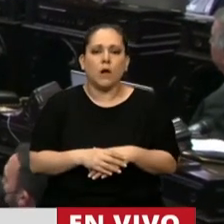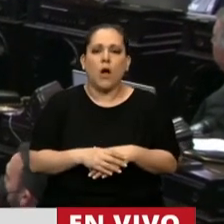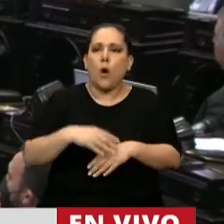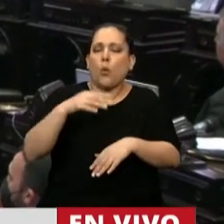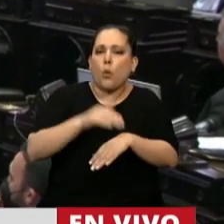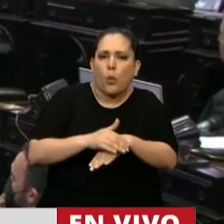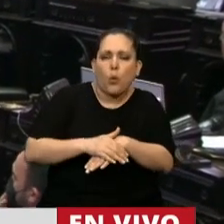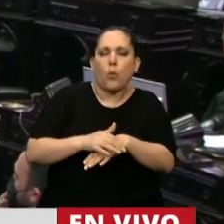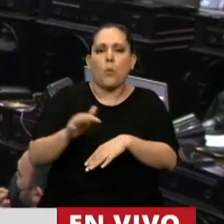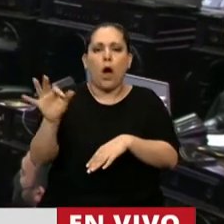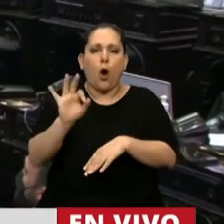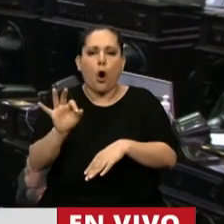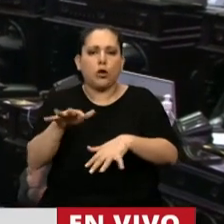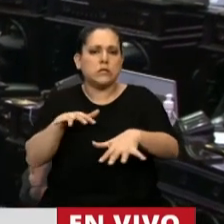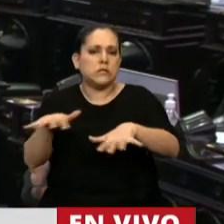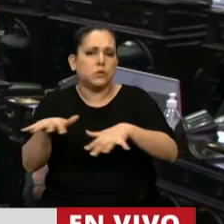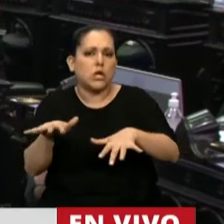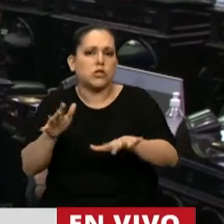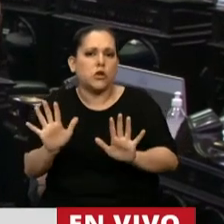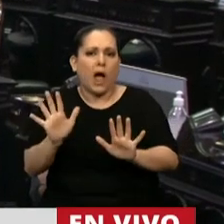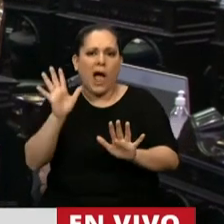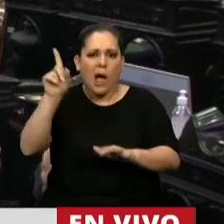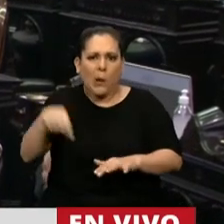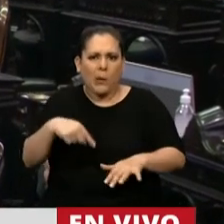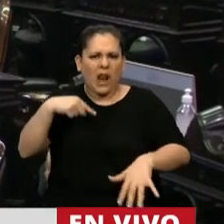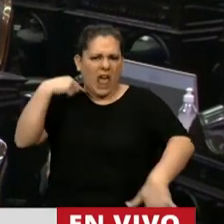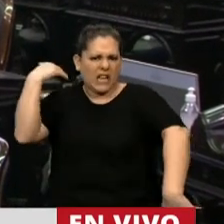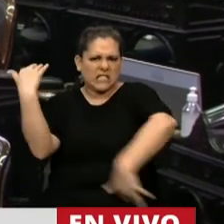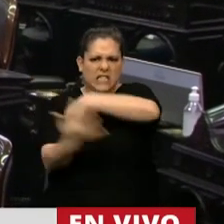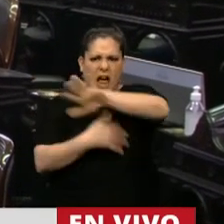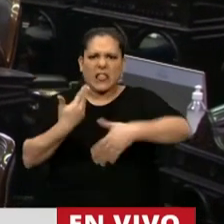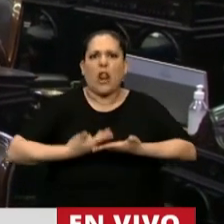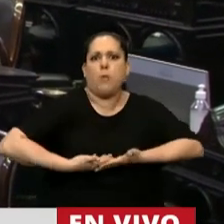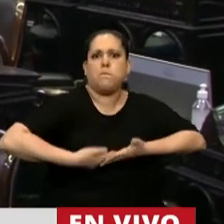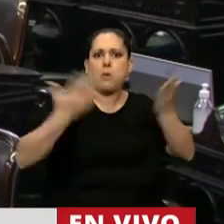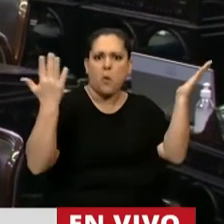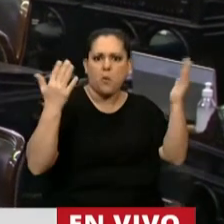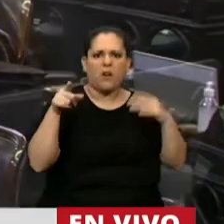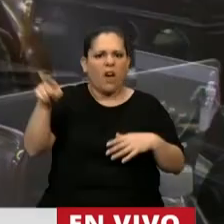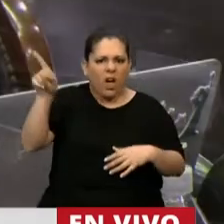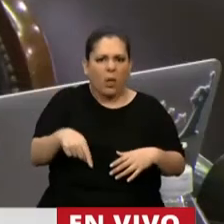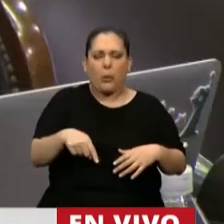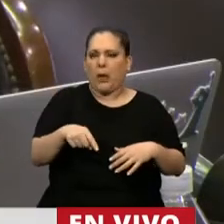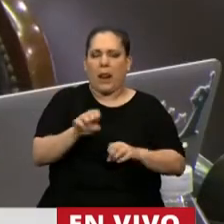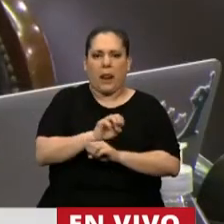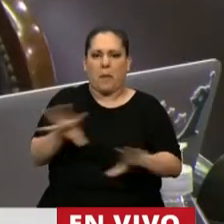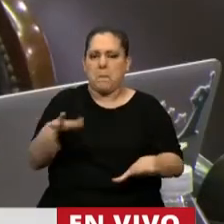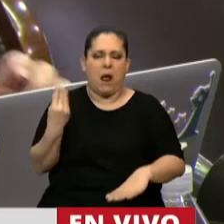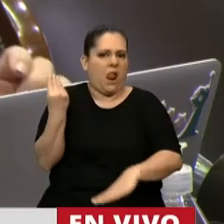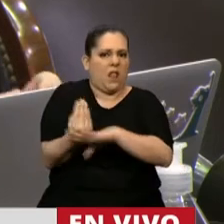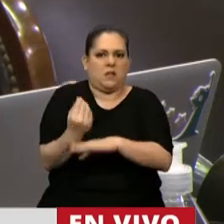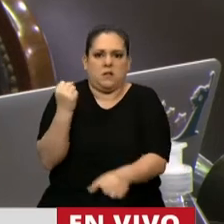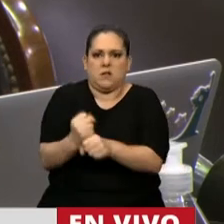o culpa en episodios que suscitan el escándalo público es causal de mal desempeño del cargo.